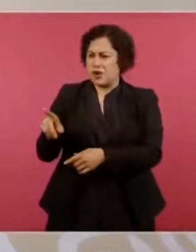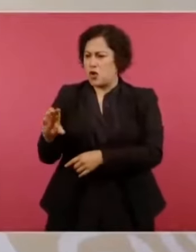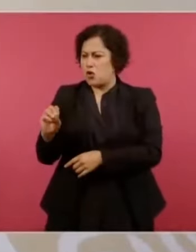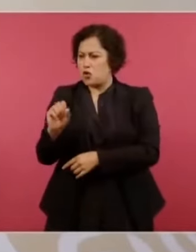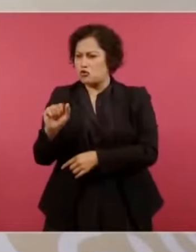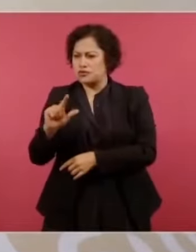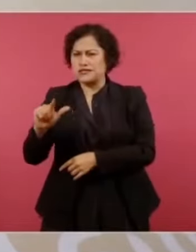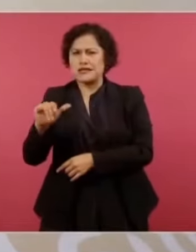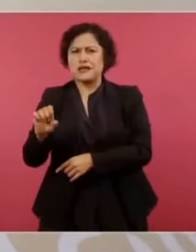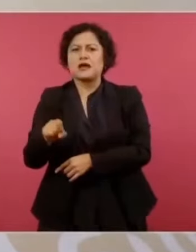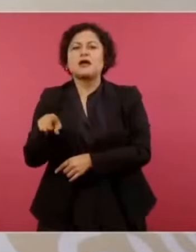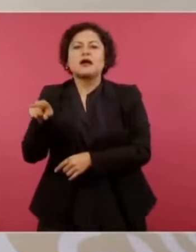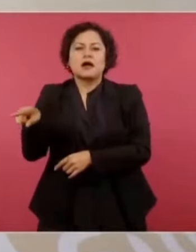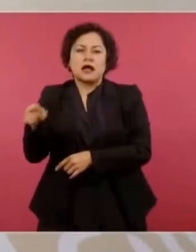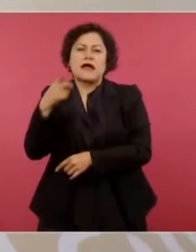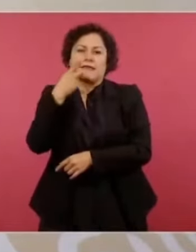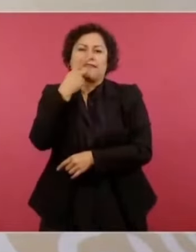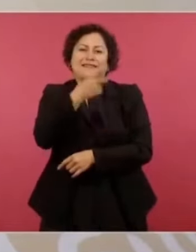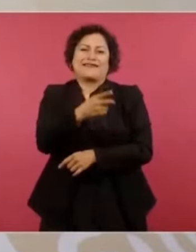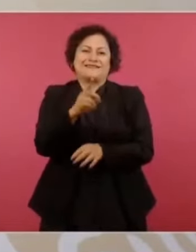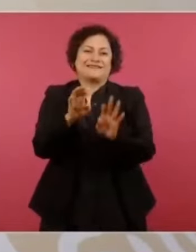pero se quedó doña Porfiria,